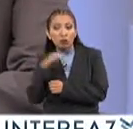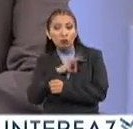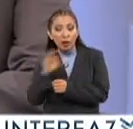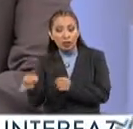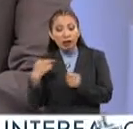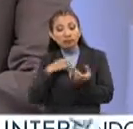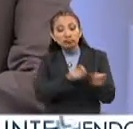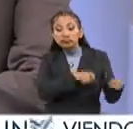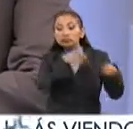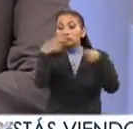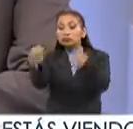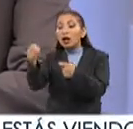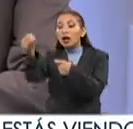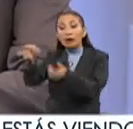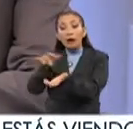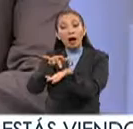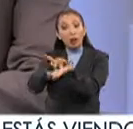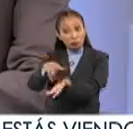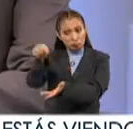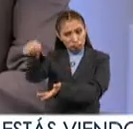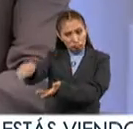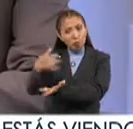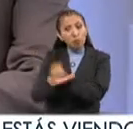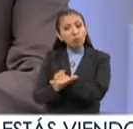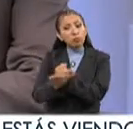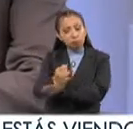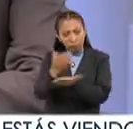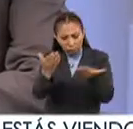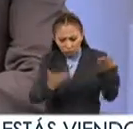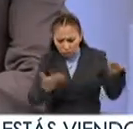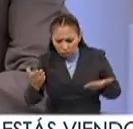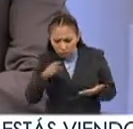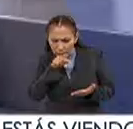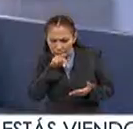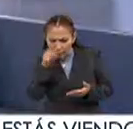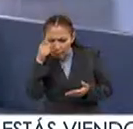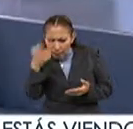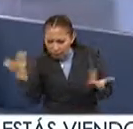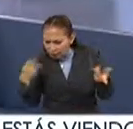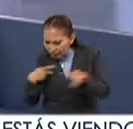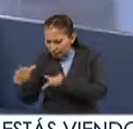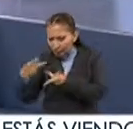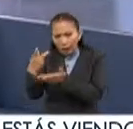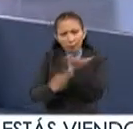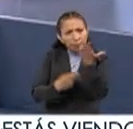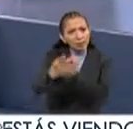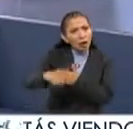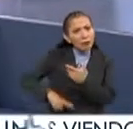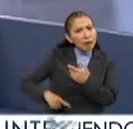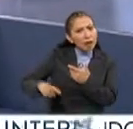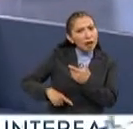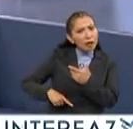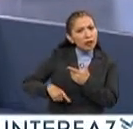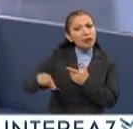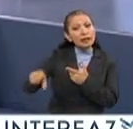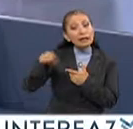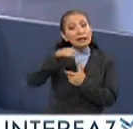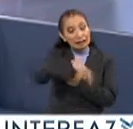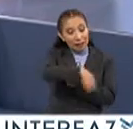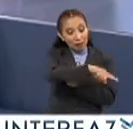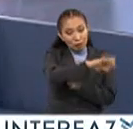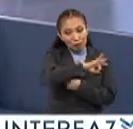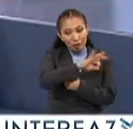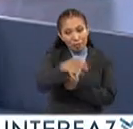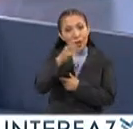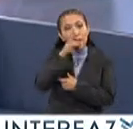vinculación de que van a tener que tomar en cuenta estas preocupaciones para el diseño de las políticas públicas y de esta manera ellas y